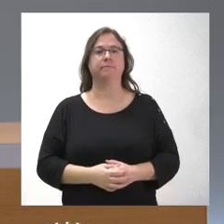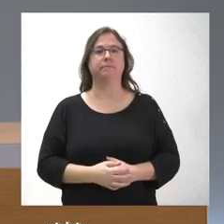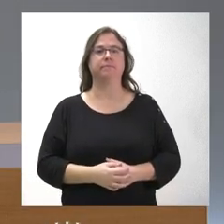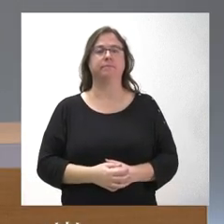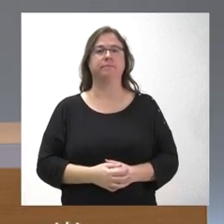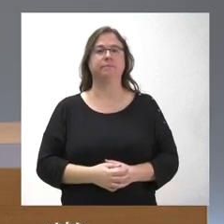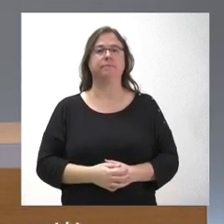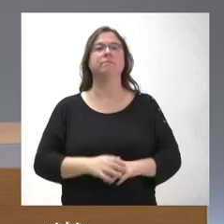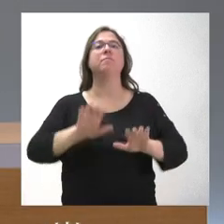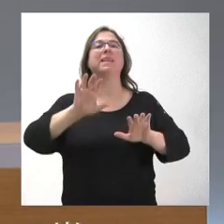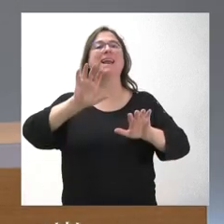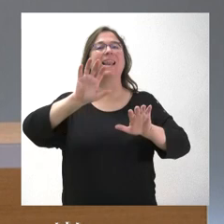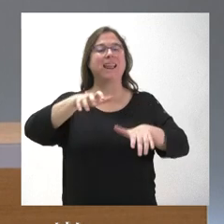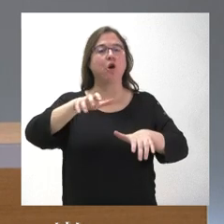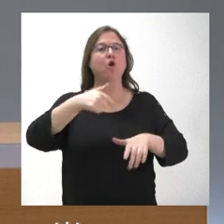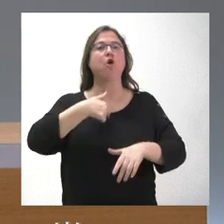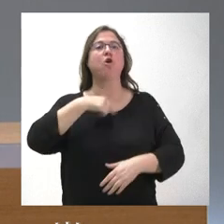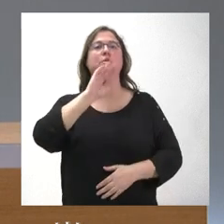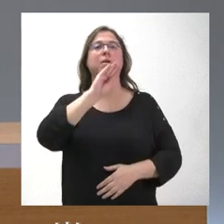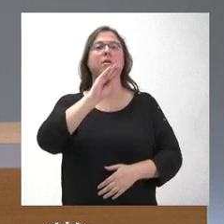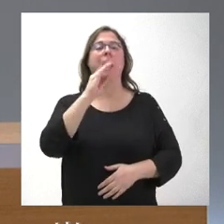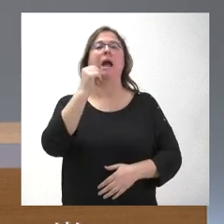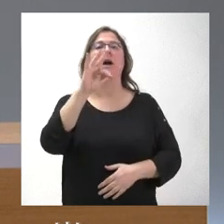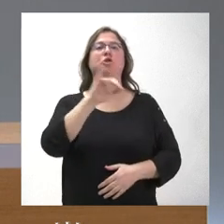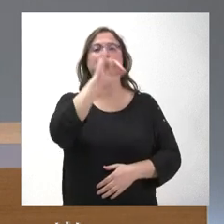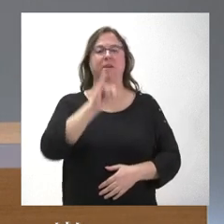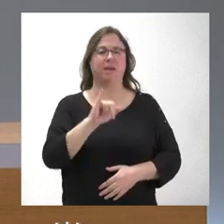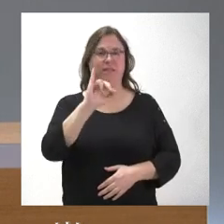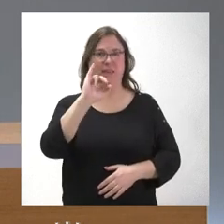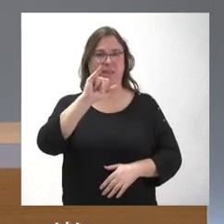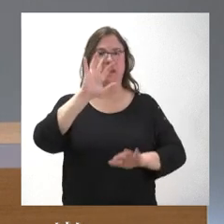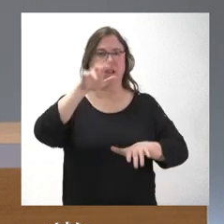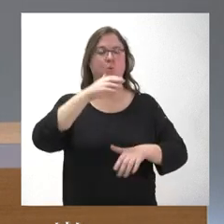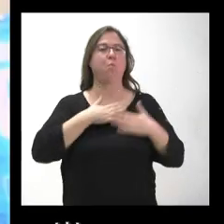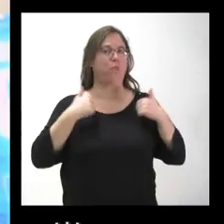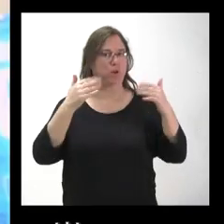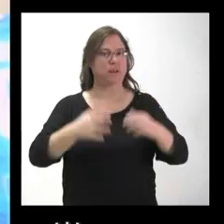Desde León, fórmula hoy sus preguntas, Carlos Domínguez, de Ileón. Cuando quieras, Carlos.